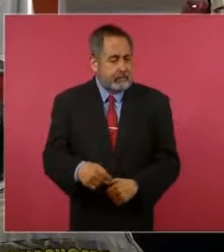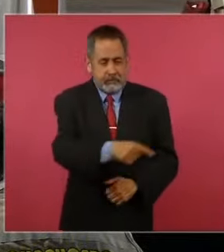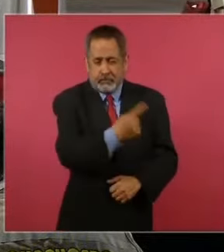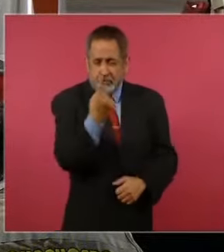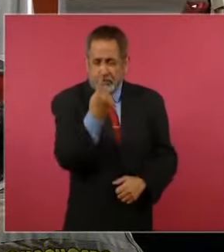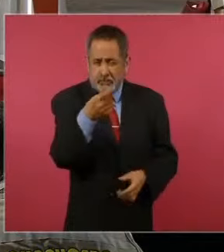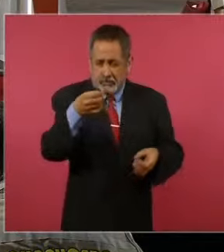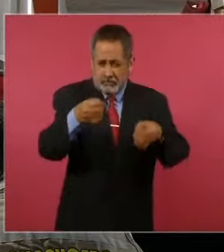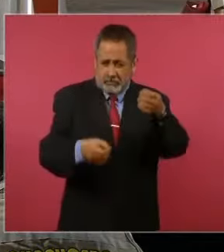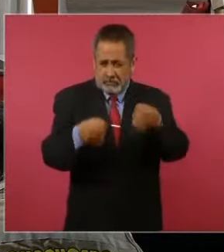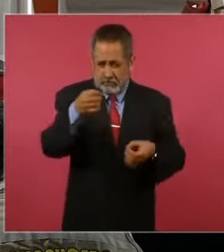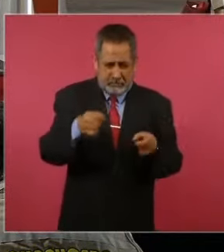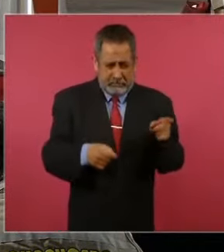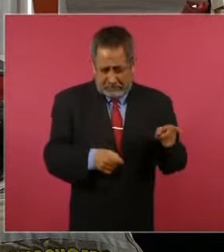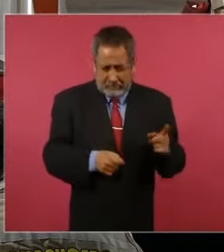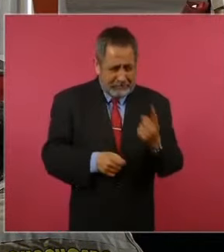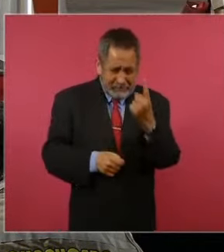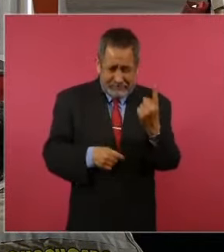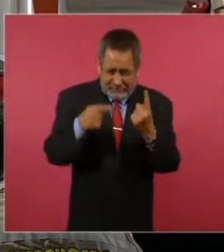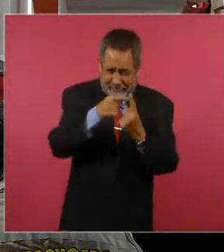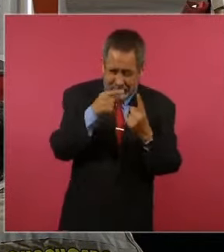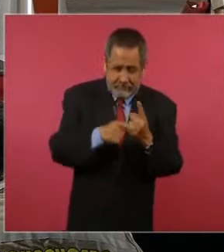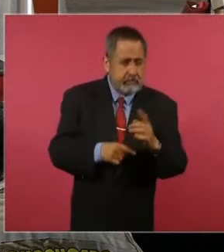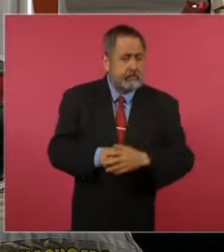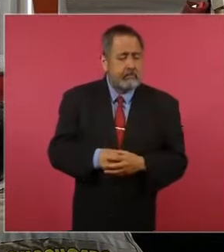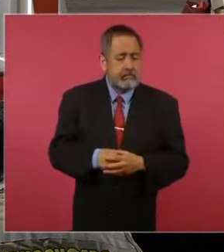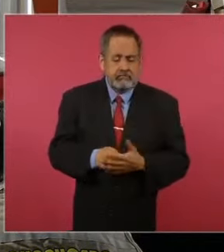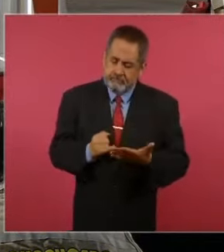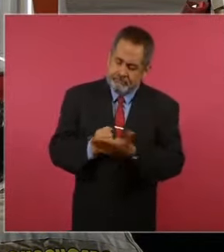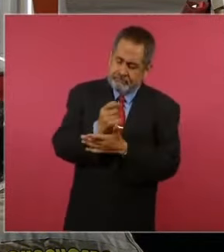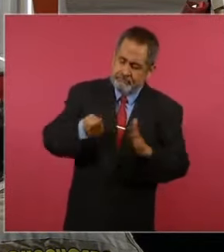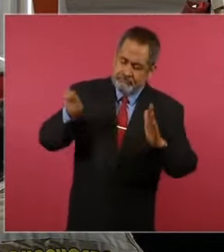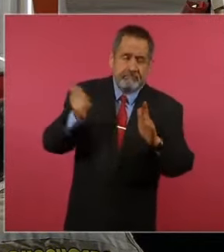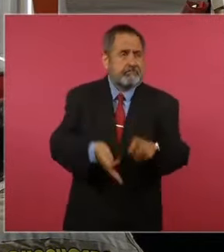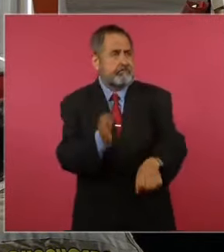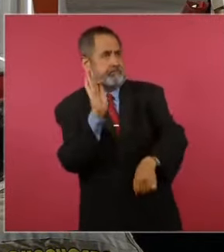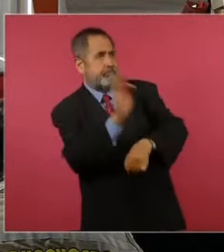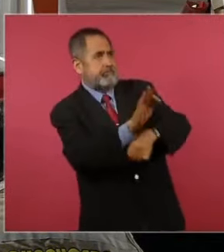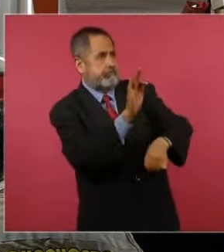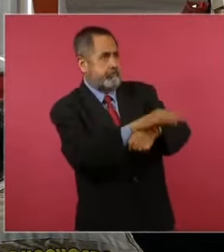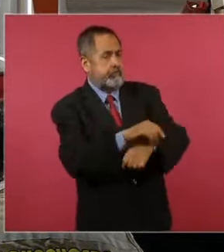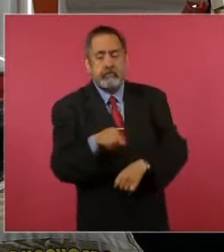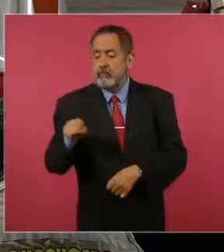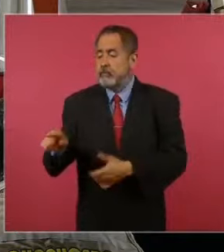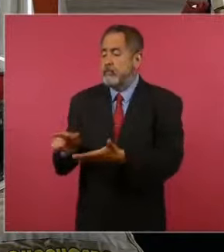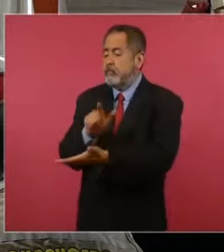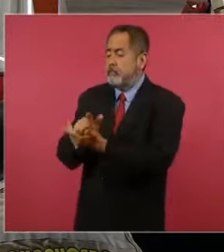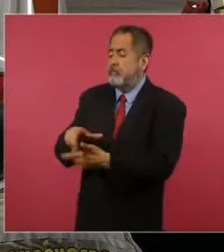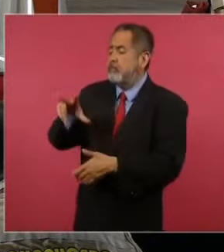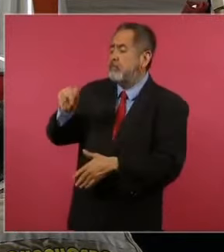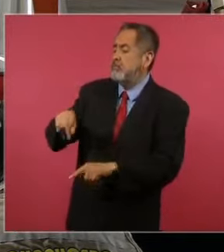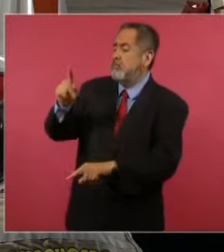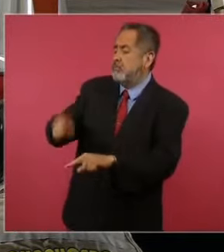resuelve ampararlas y luego